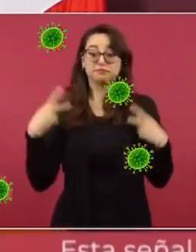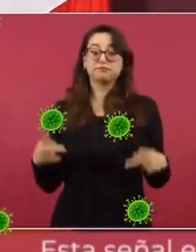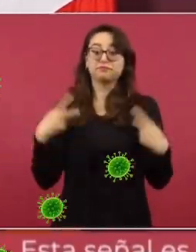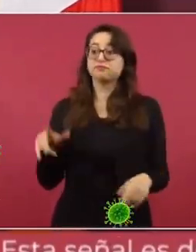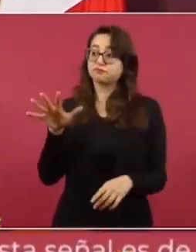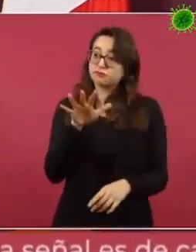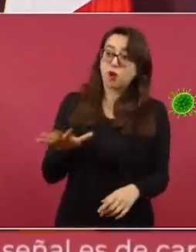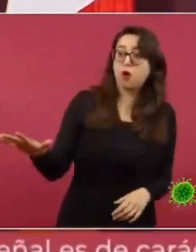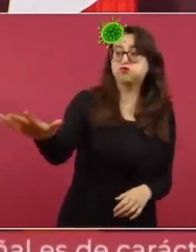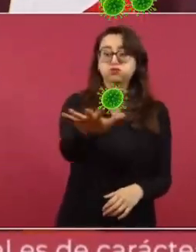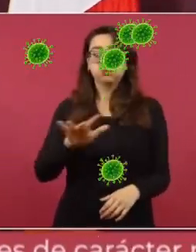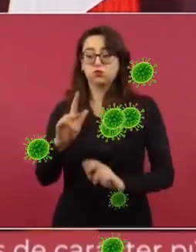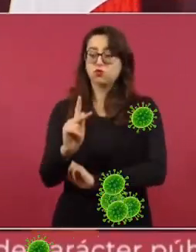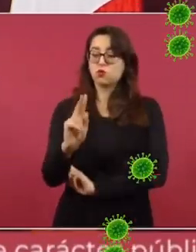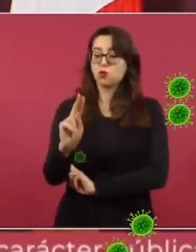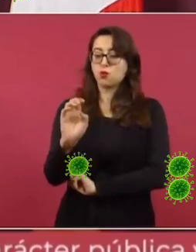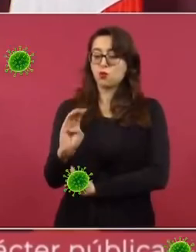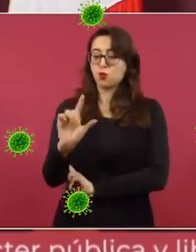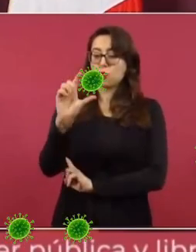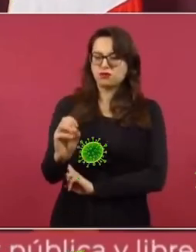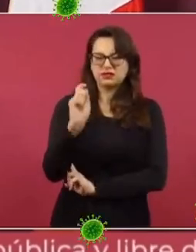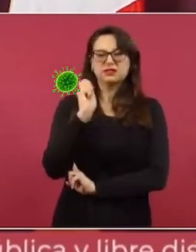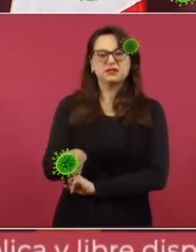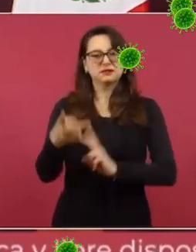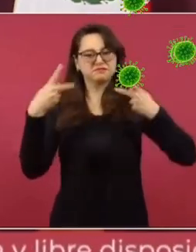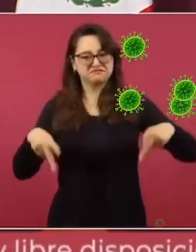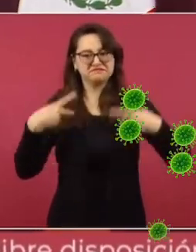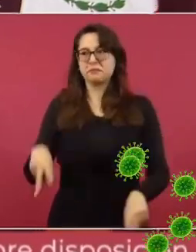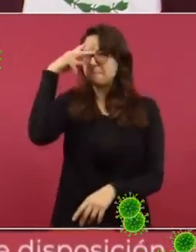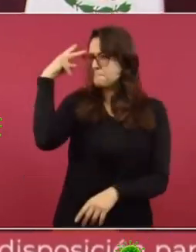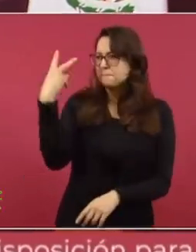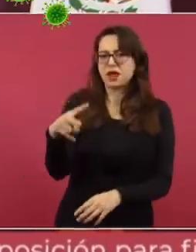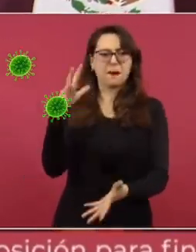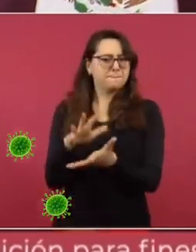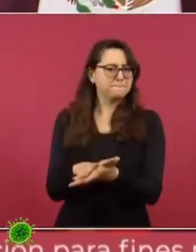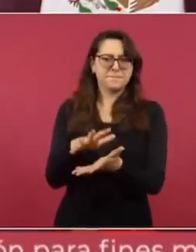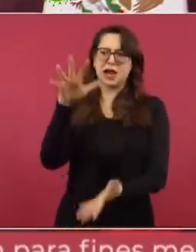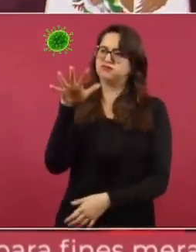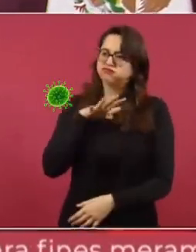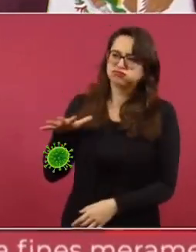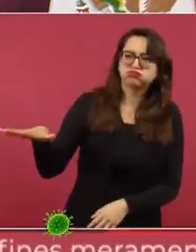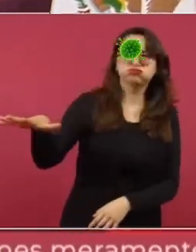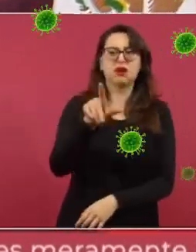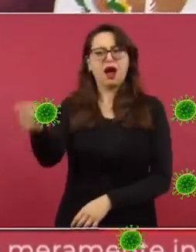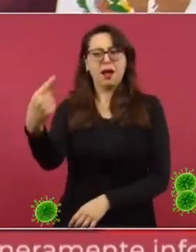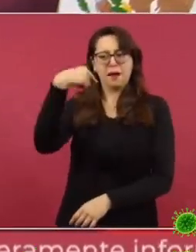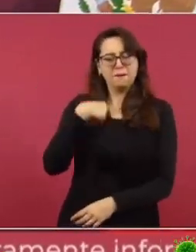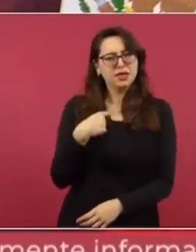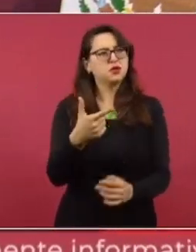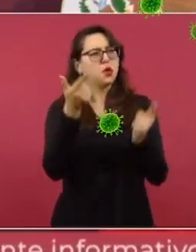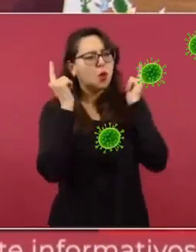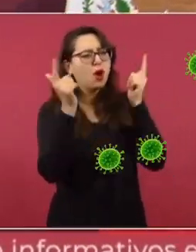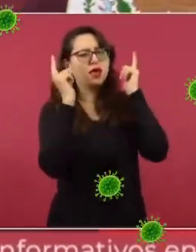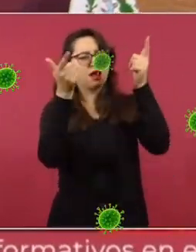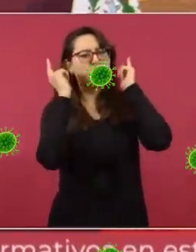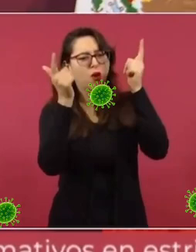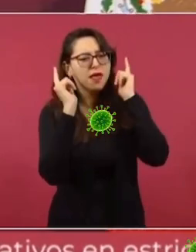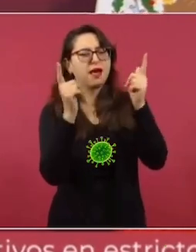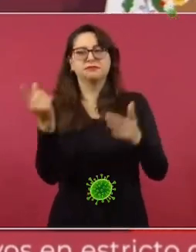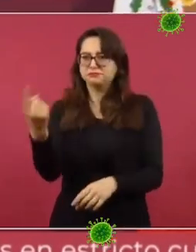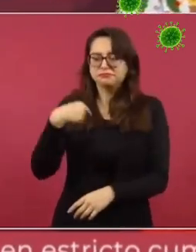estoy pensando en casi todos los mexicanos que expresaron su